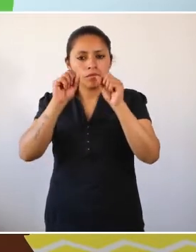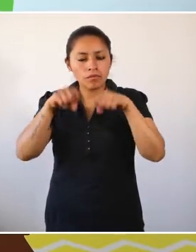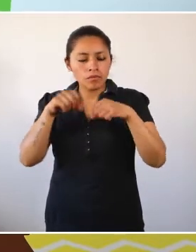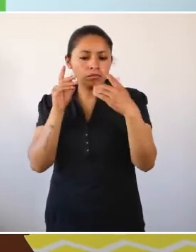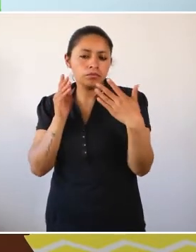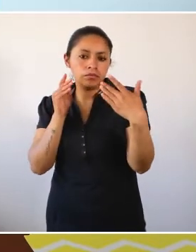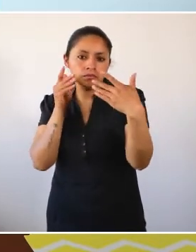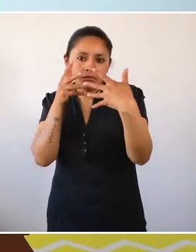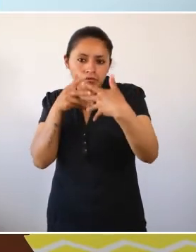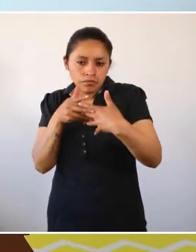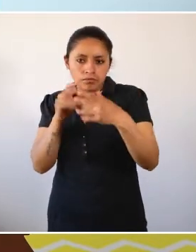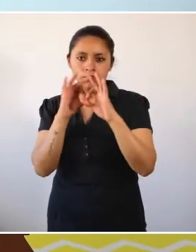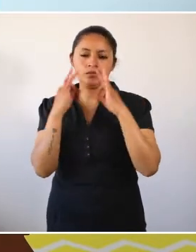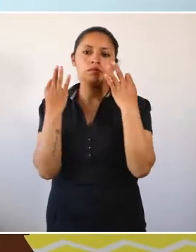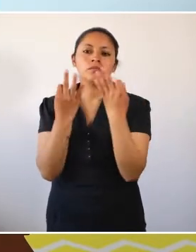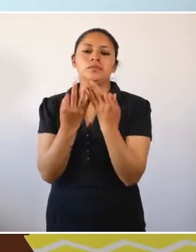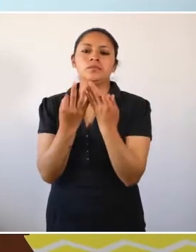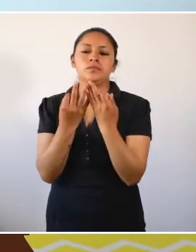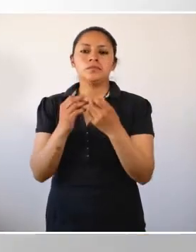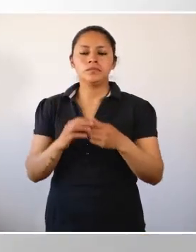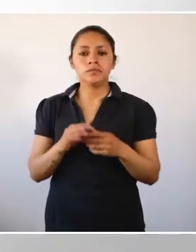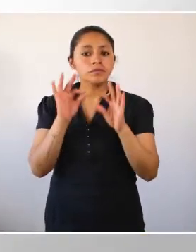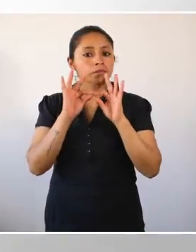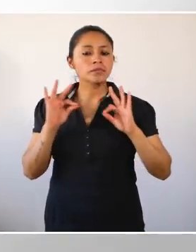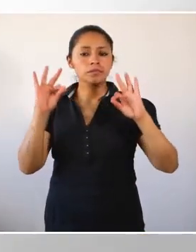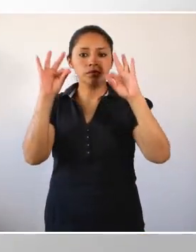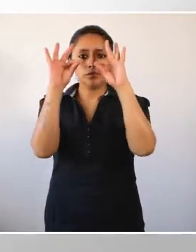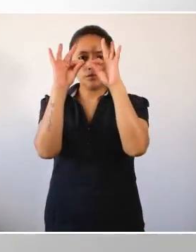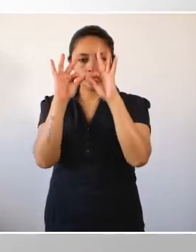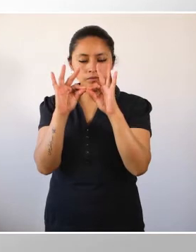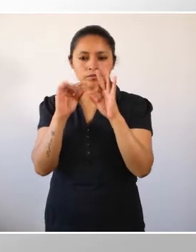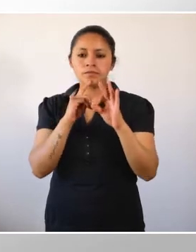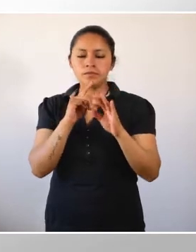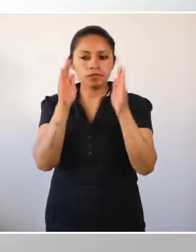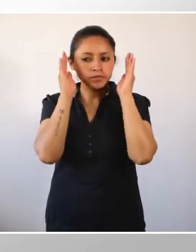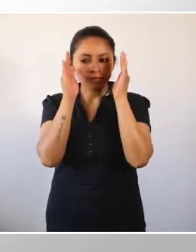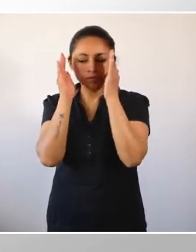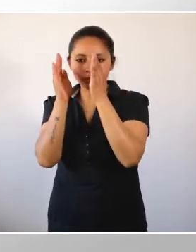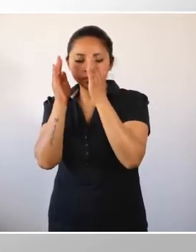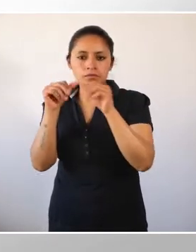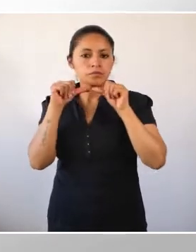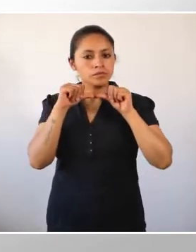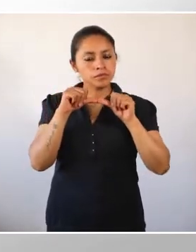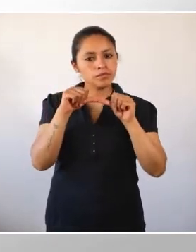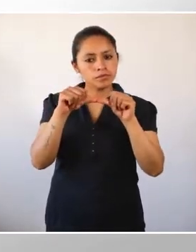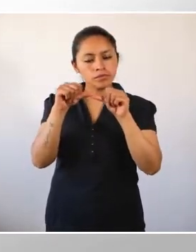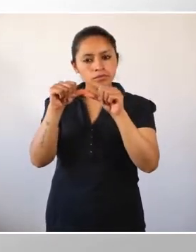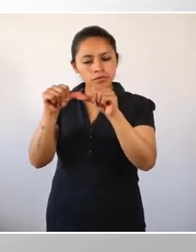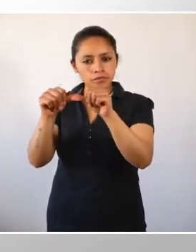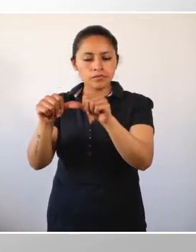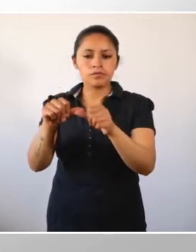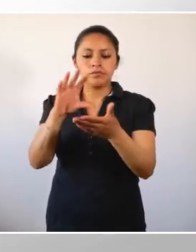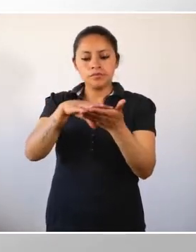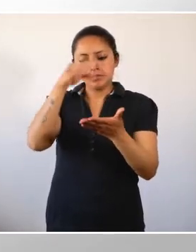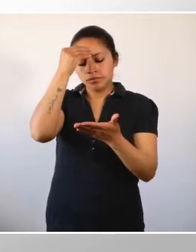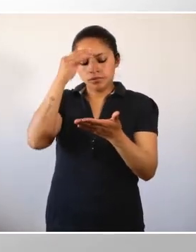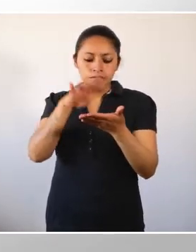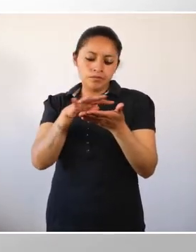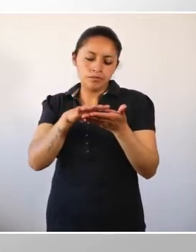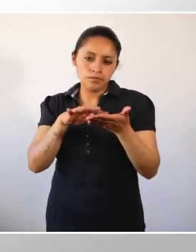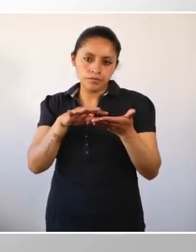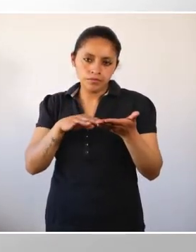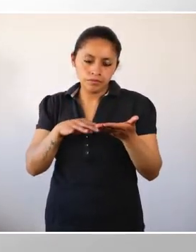este tiempo para conectarnos como familia. Es importante estar pendiente de que nuestras hijas e hijos